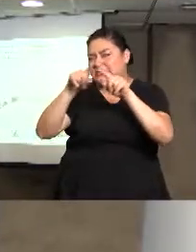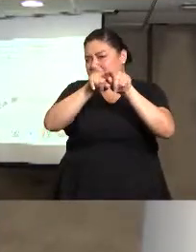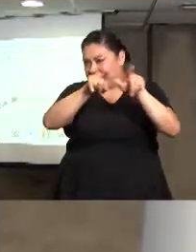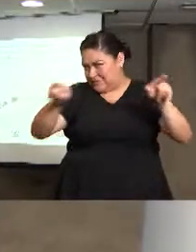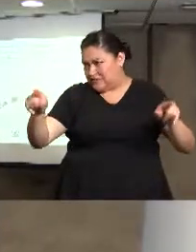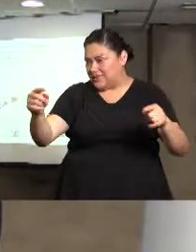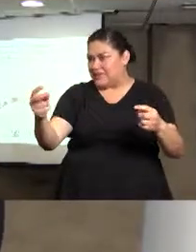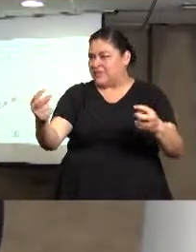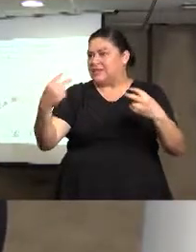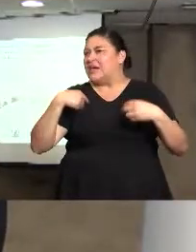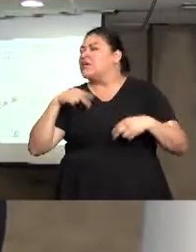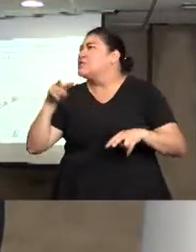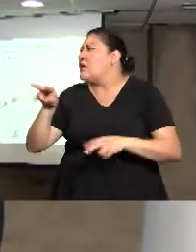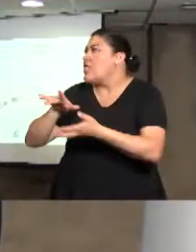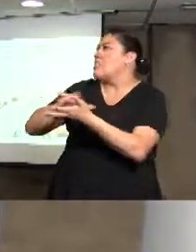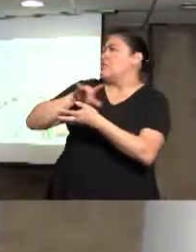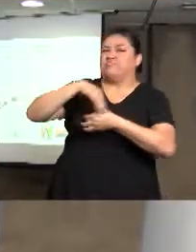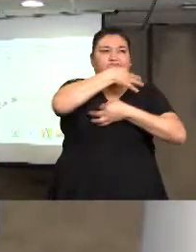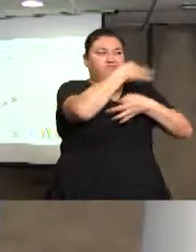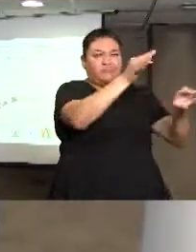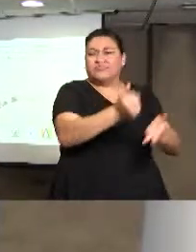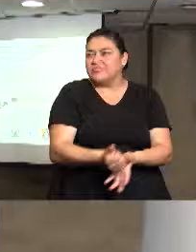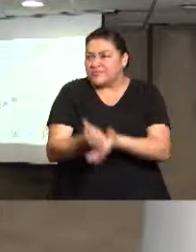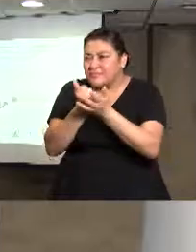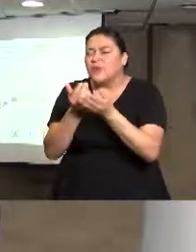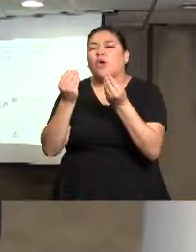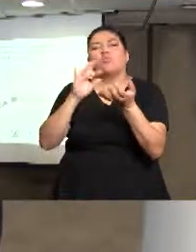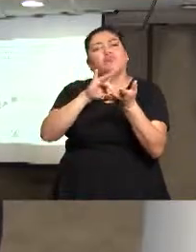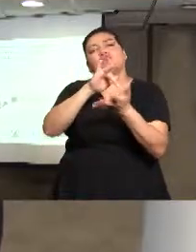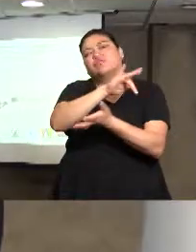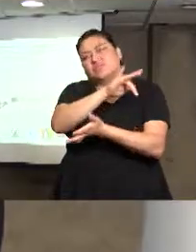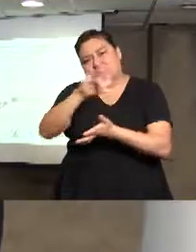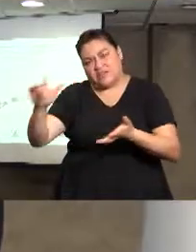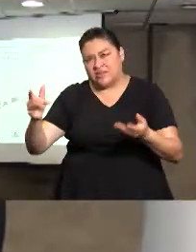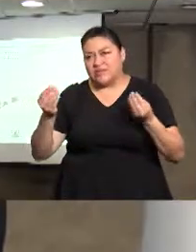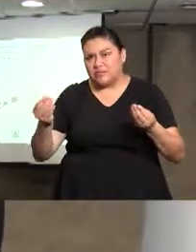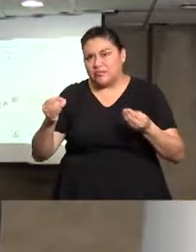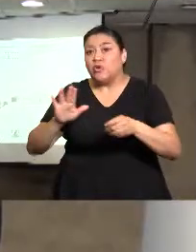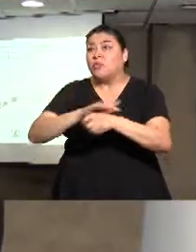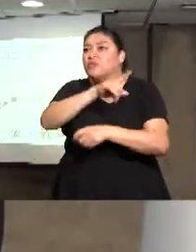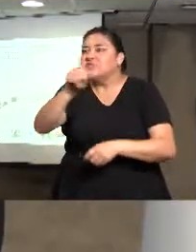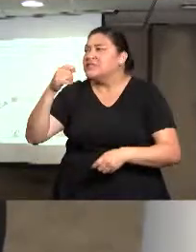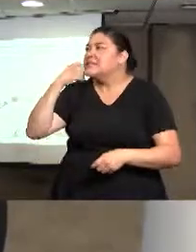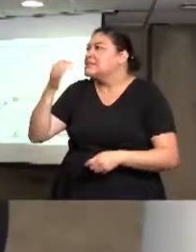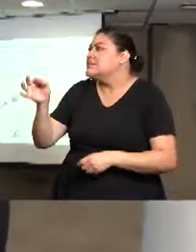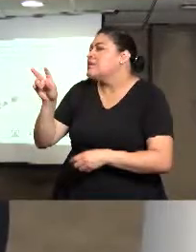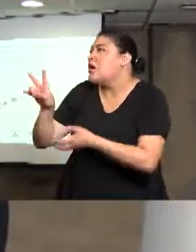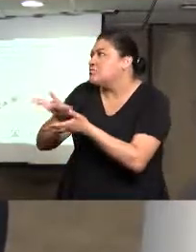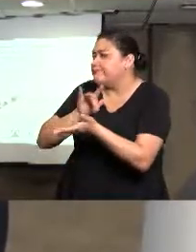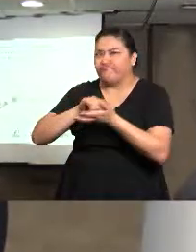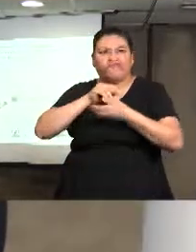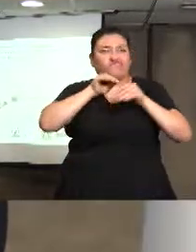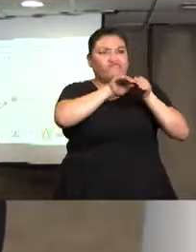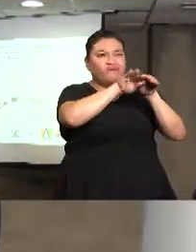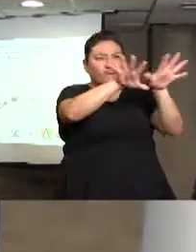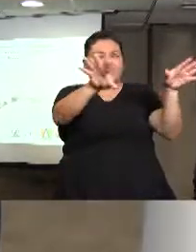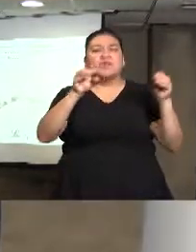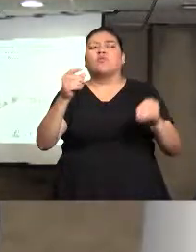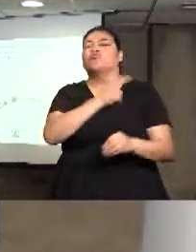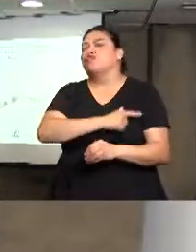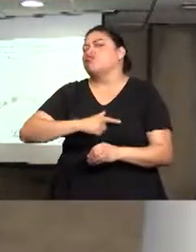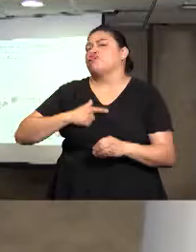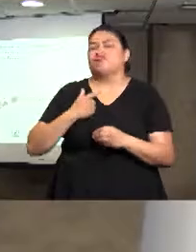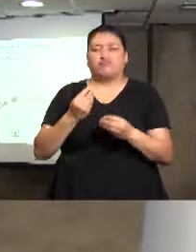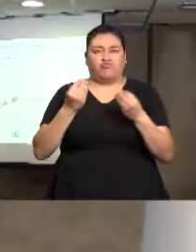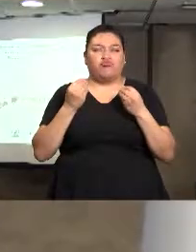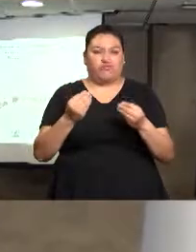sumando y diciendo, oye nosotros también queremos ayudar, queremos sacar y difundir esta información para que muchos